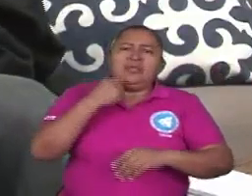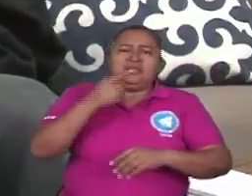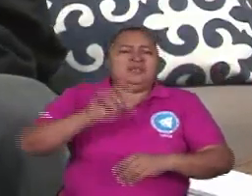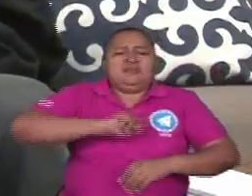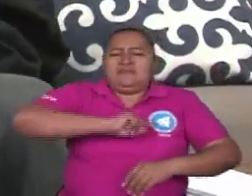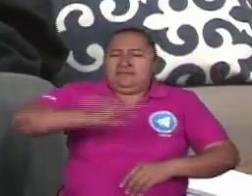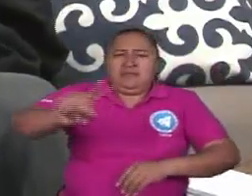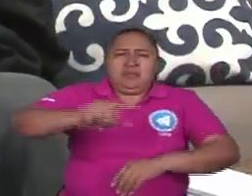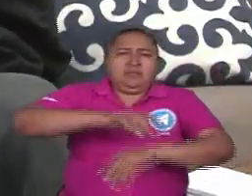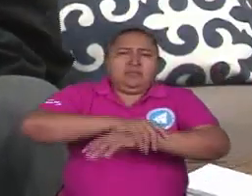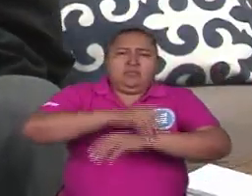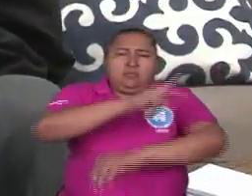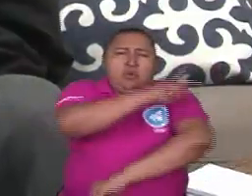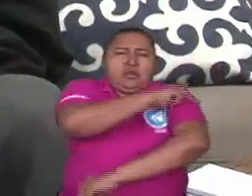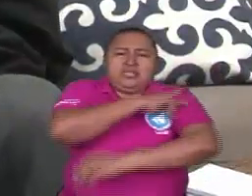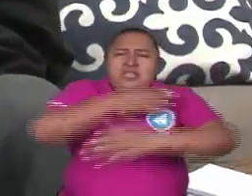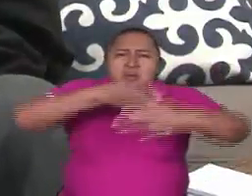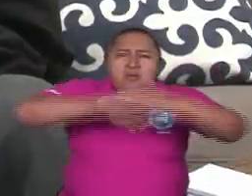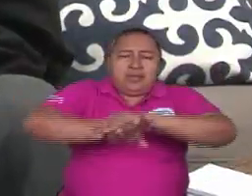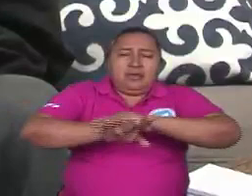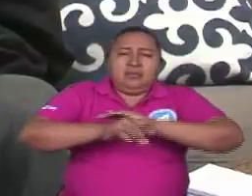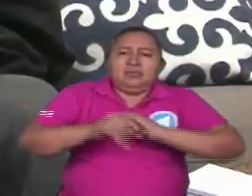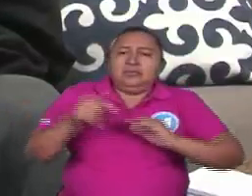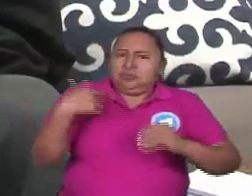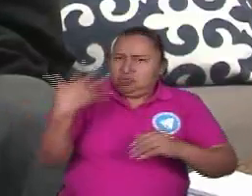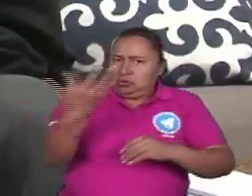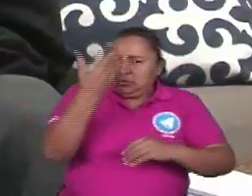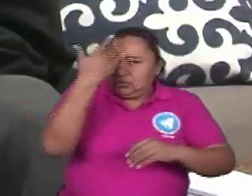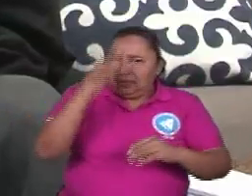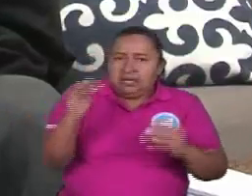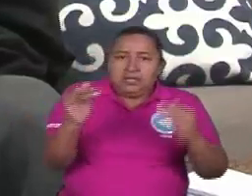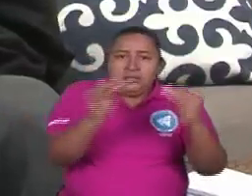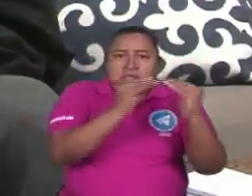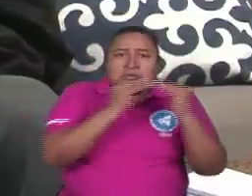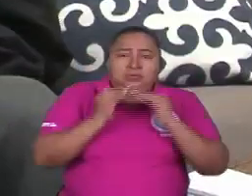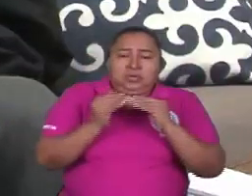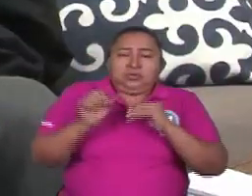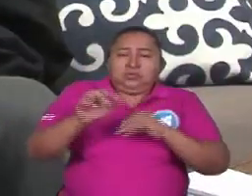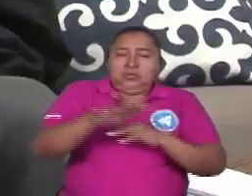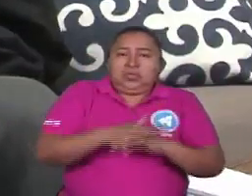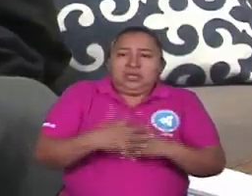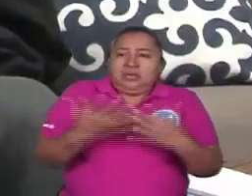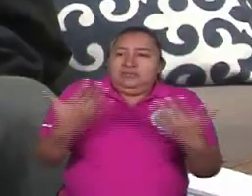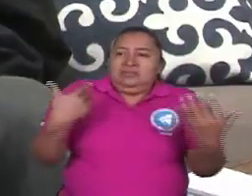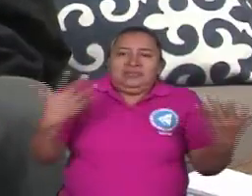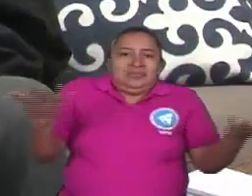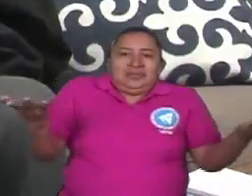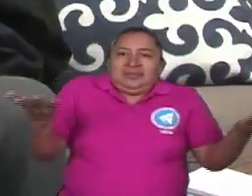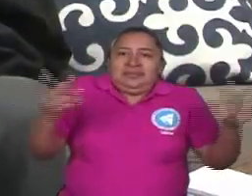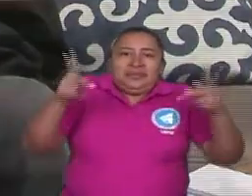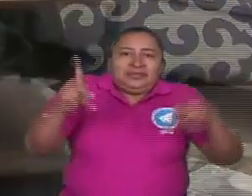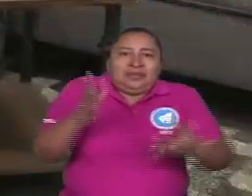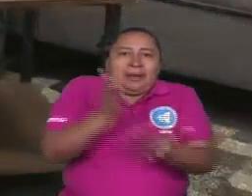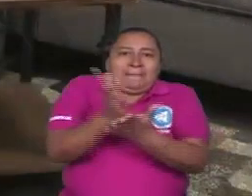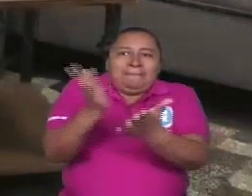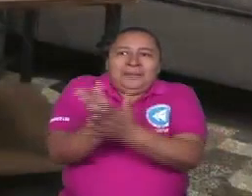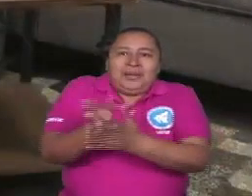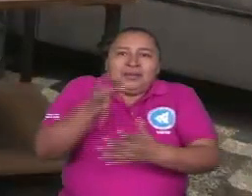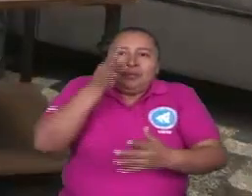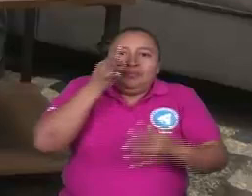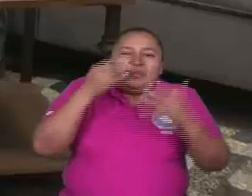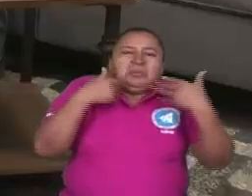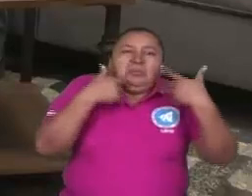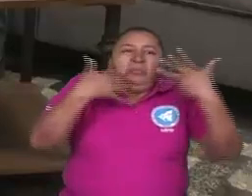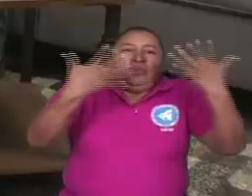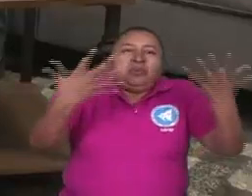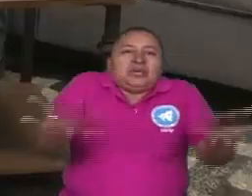todo el mundo sabe eso y dejar las ciudades y la sociedad en manos de delincuentes criminales y estos criminales a cuenta de